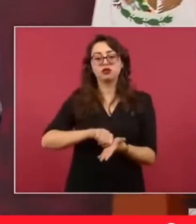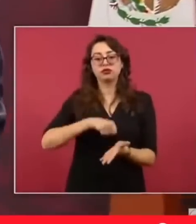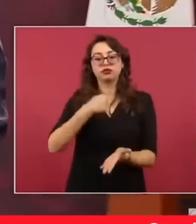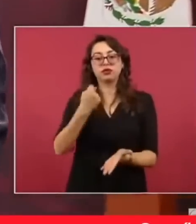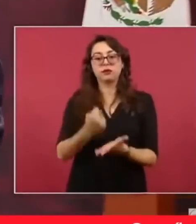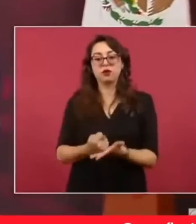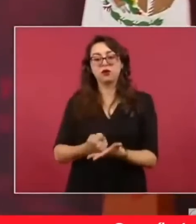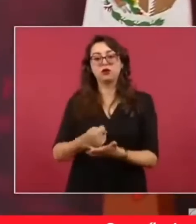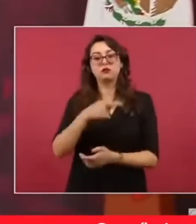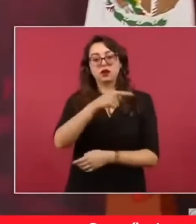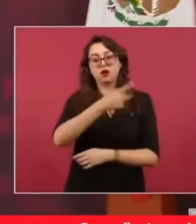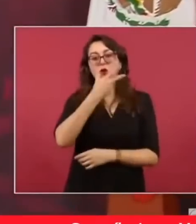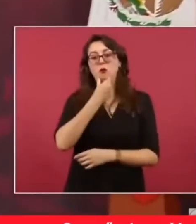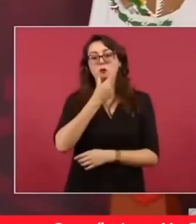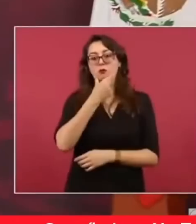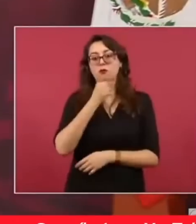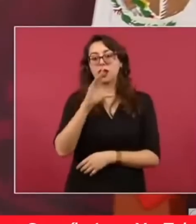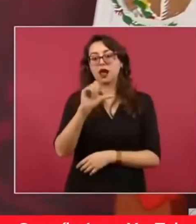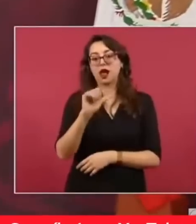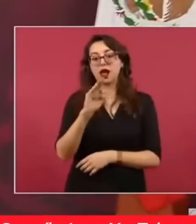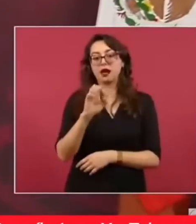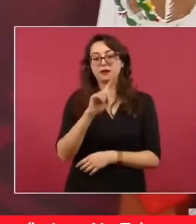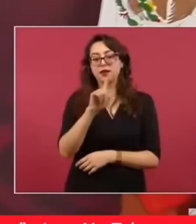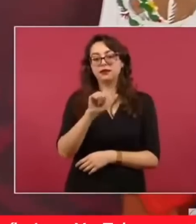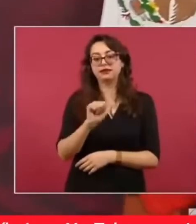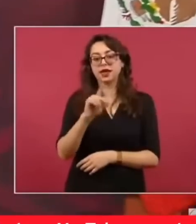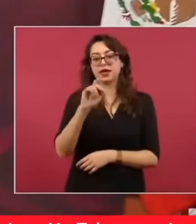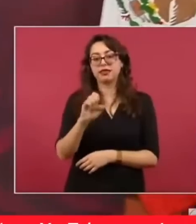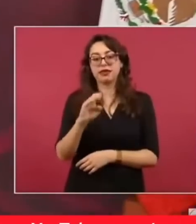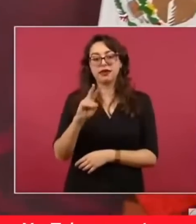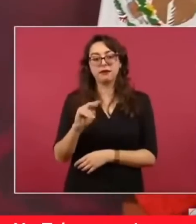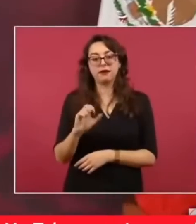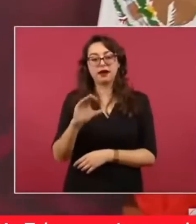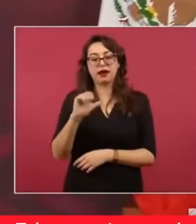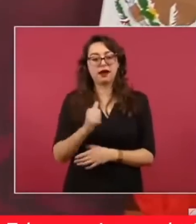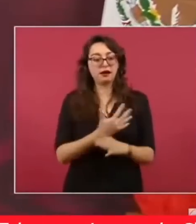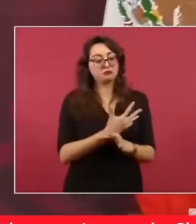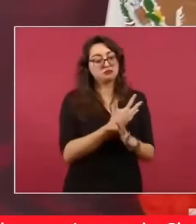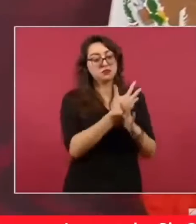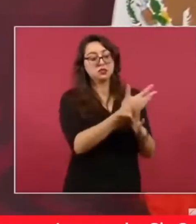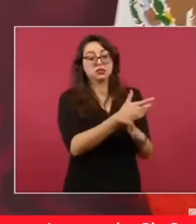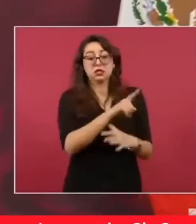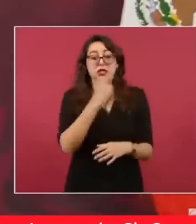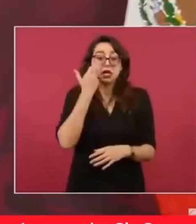Cabeza de Vaca también se proclamó, se